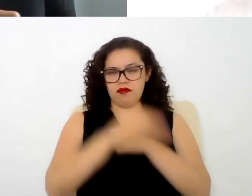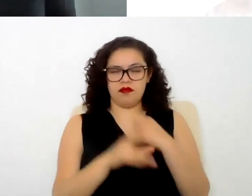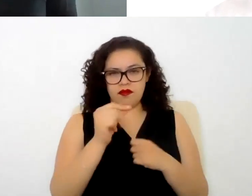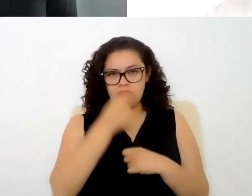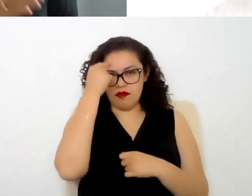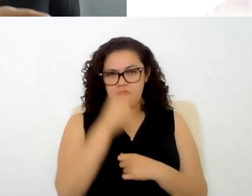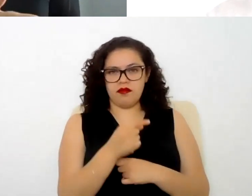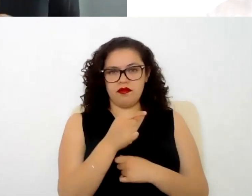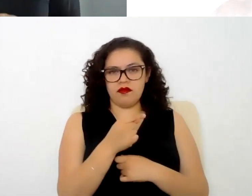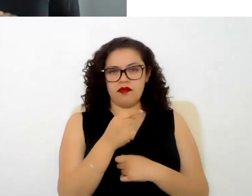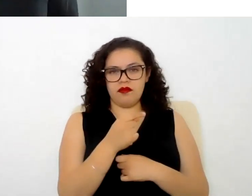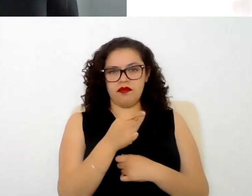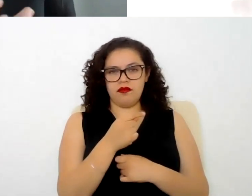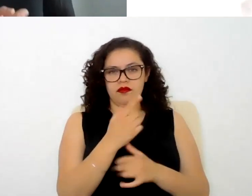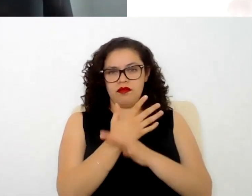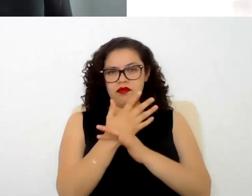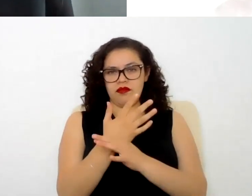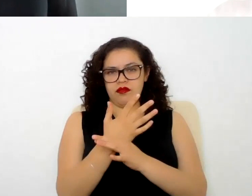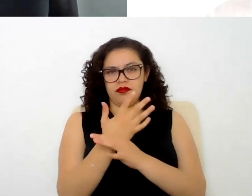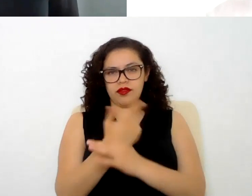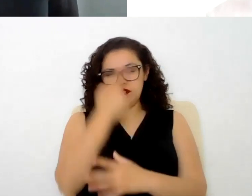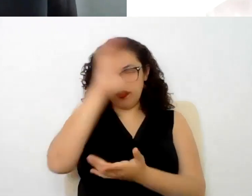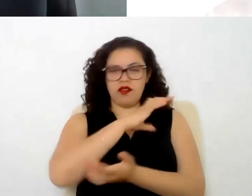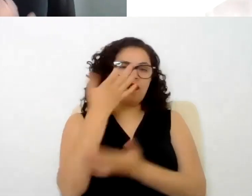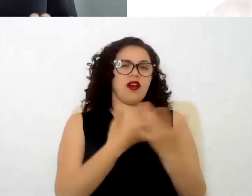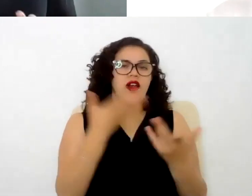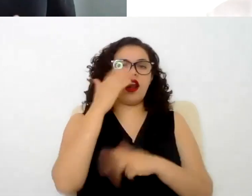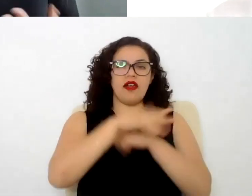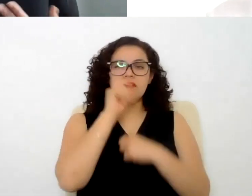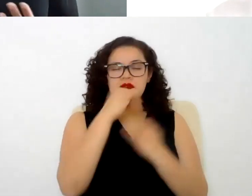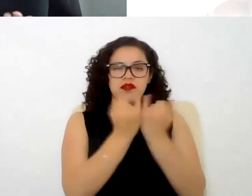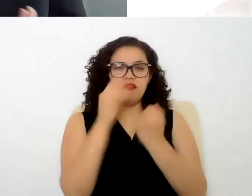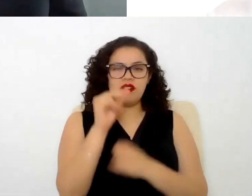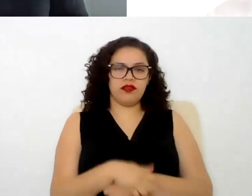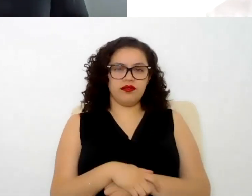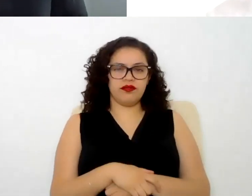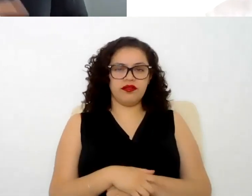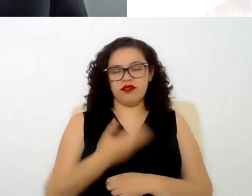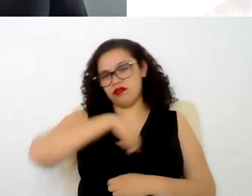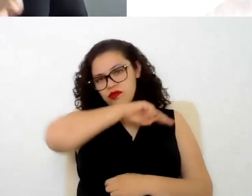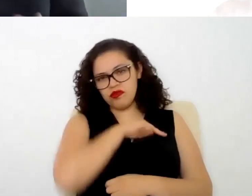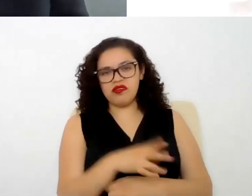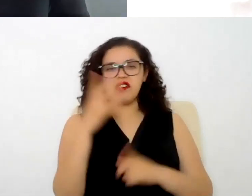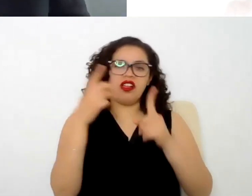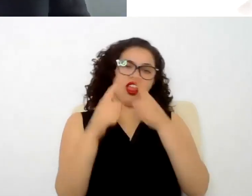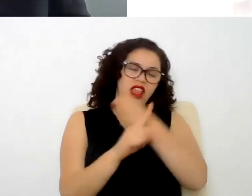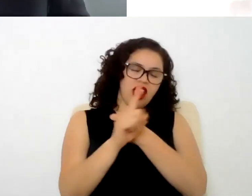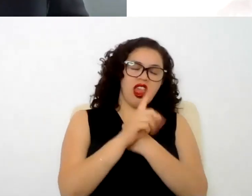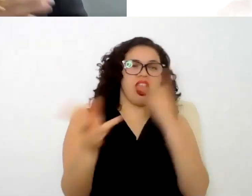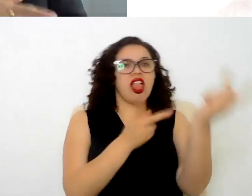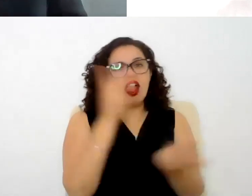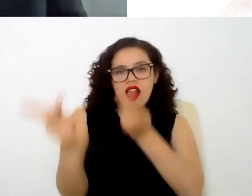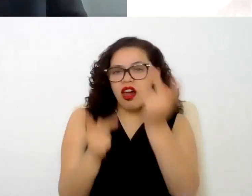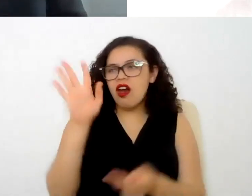término en el que se indica en el cláusula del contrato entonces empezamos con rollos ¿no? y a preguntar justo